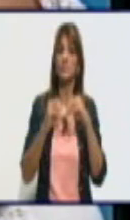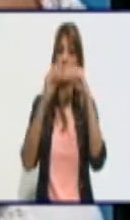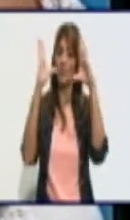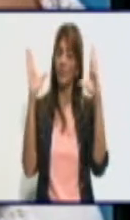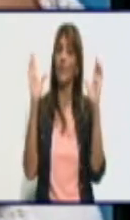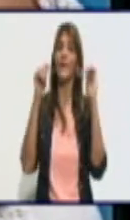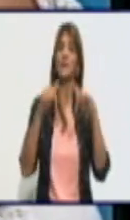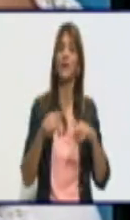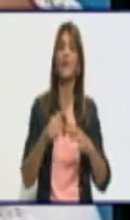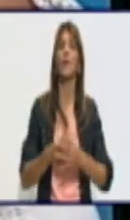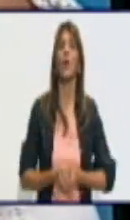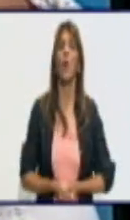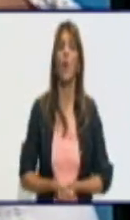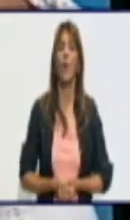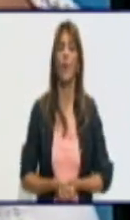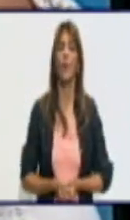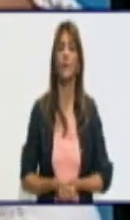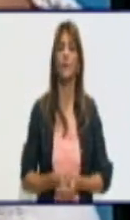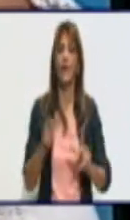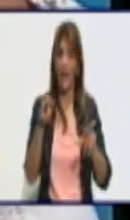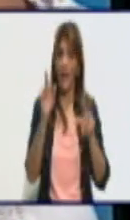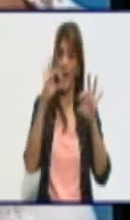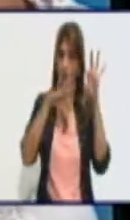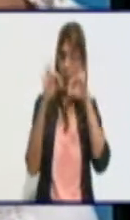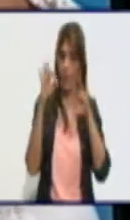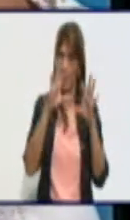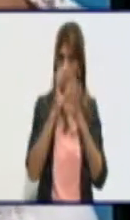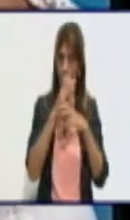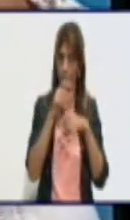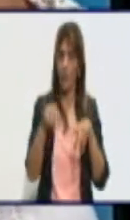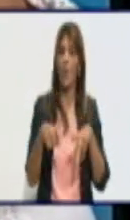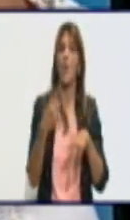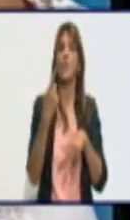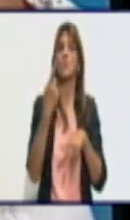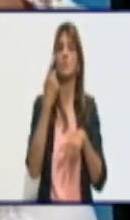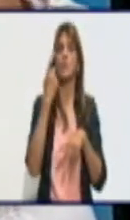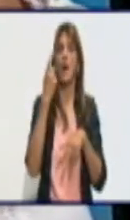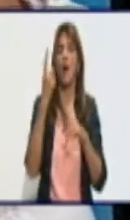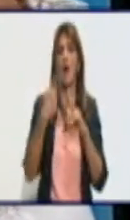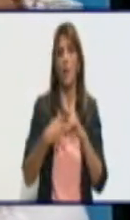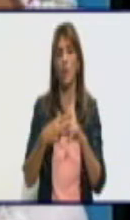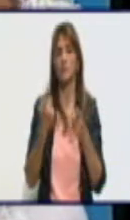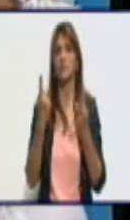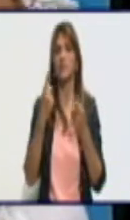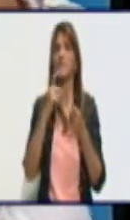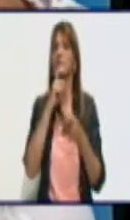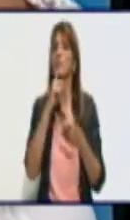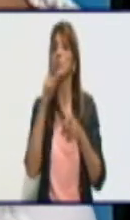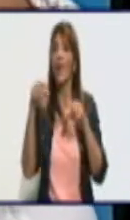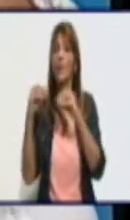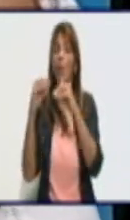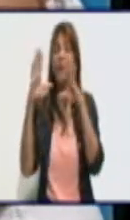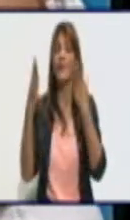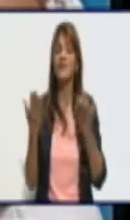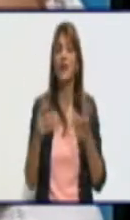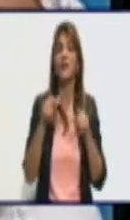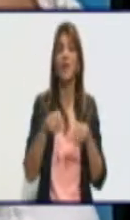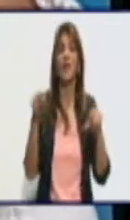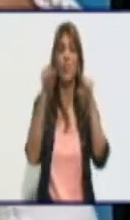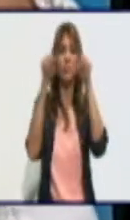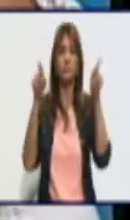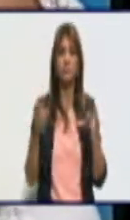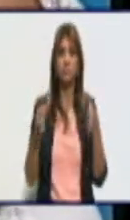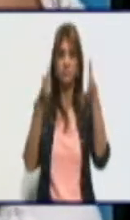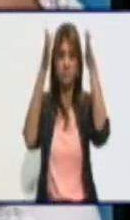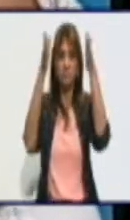se presentó dificultades en un sensor de uno de los, en la pieza fundamental, en el lector de las muestras, dificultad